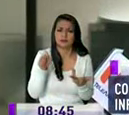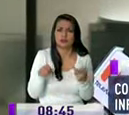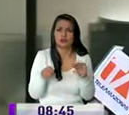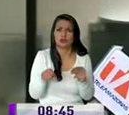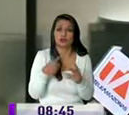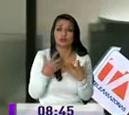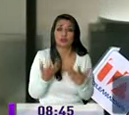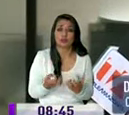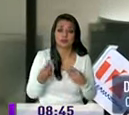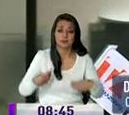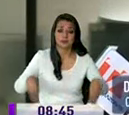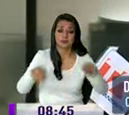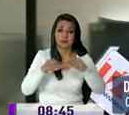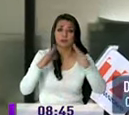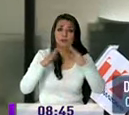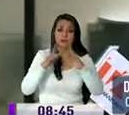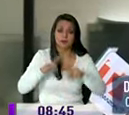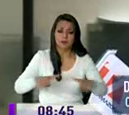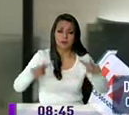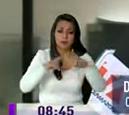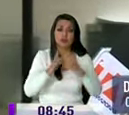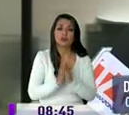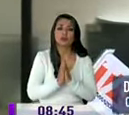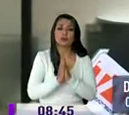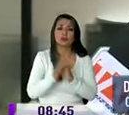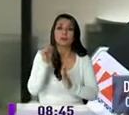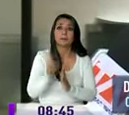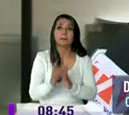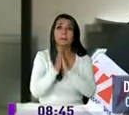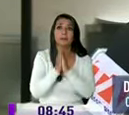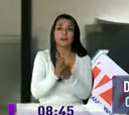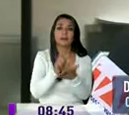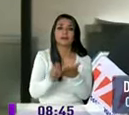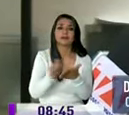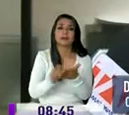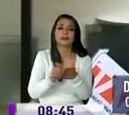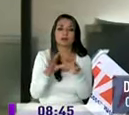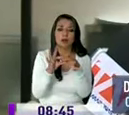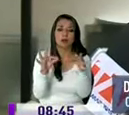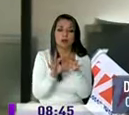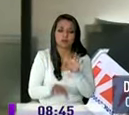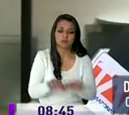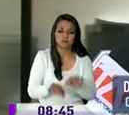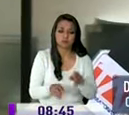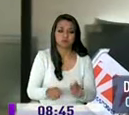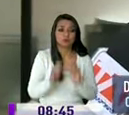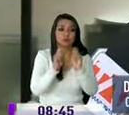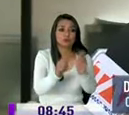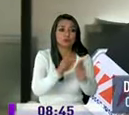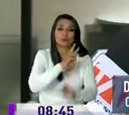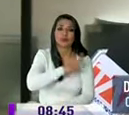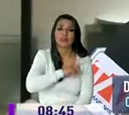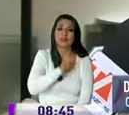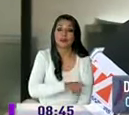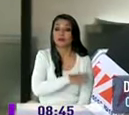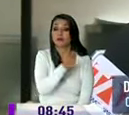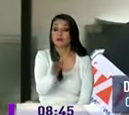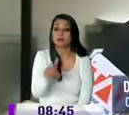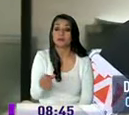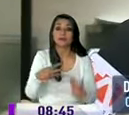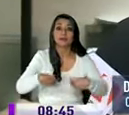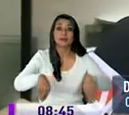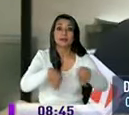se reavalúe mi predio yo tengo que hacer una solicitud por escrito para que eso funcione el municipio tiene que ir a mi predio